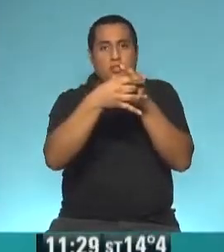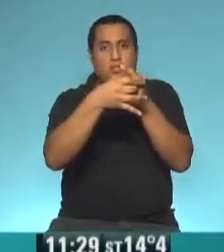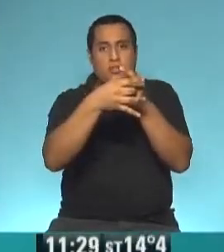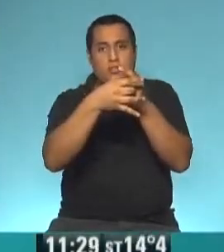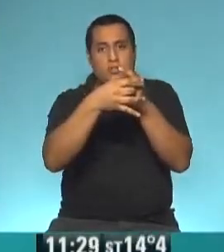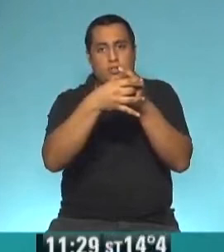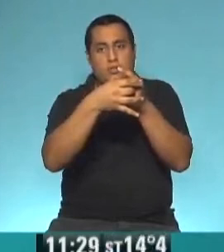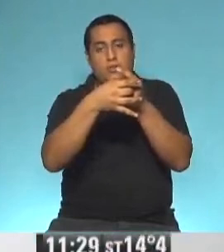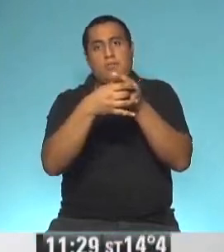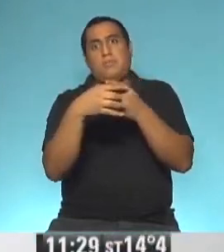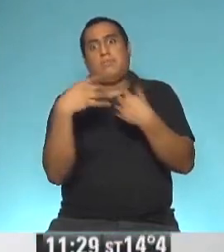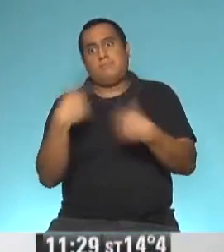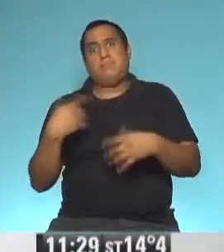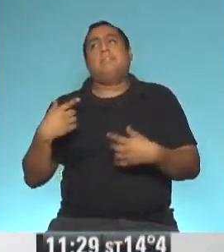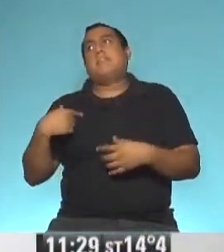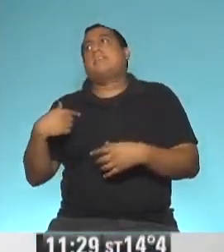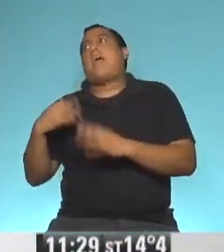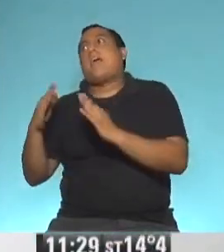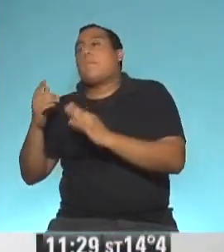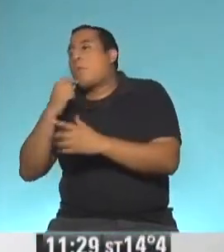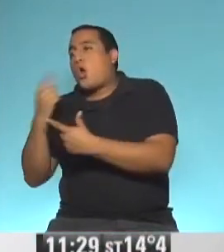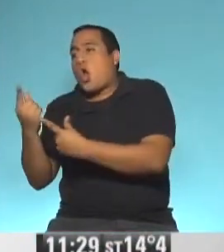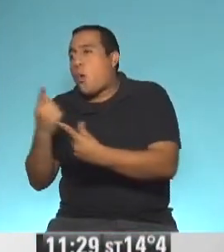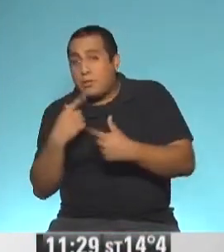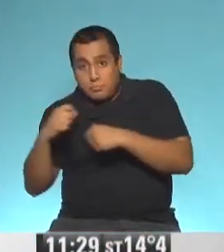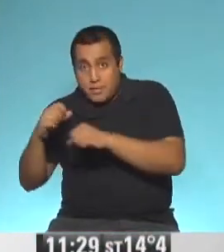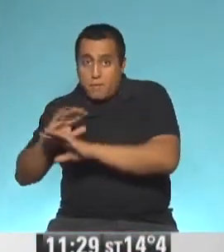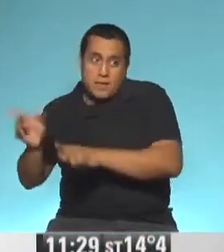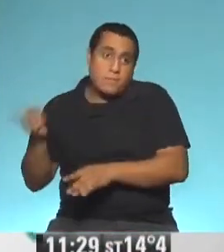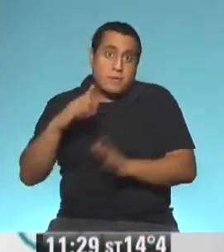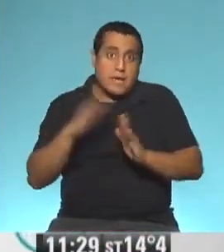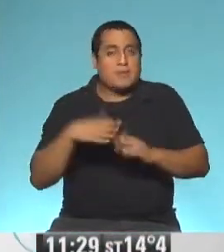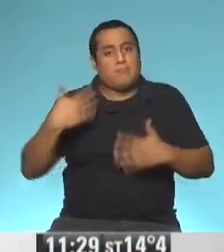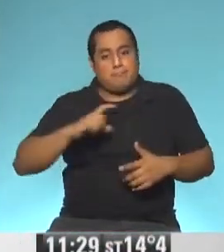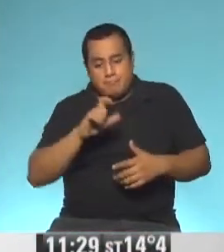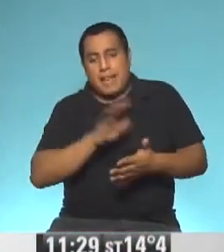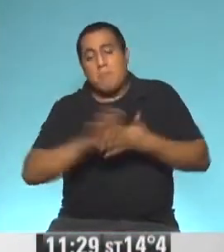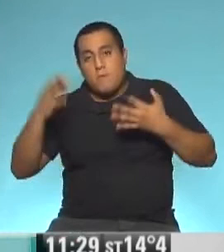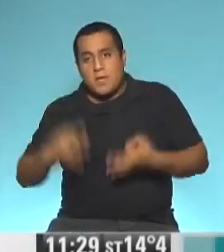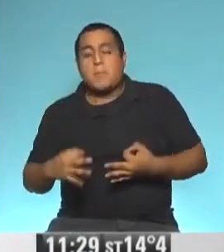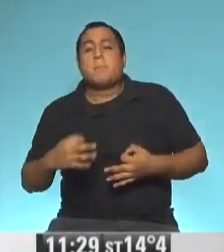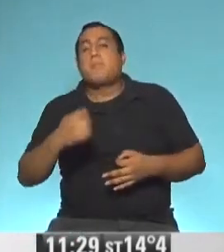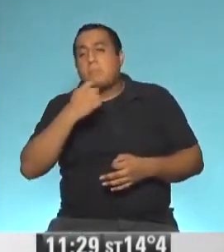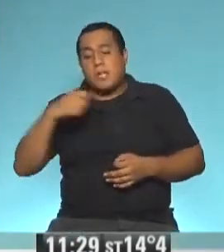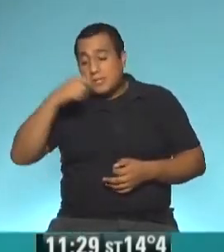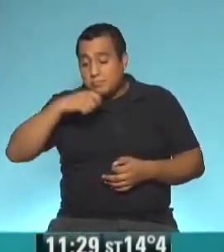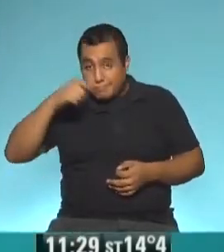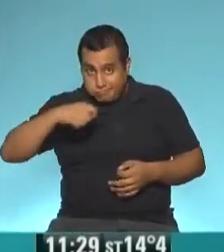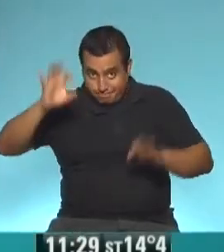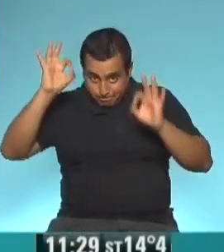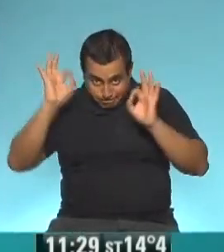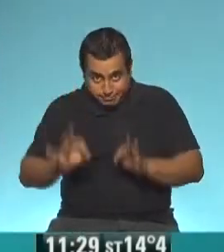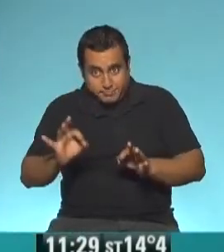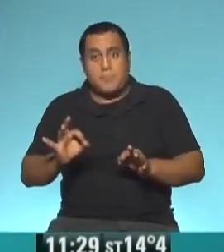Ya tenemos un montón de trabajo cuando venimos del supermercado. Sí. Entonces, ¿qué tenemos que hacer? Una vez que terminamos de lavarnos los dientes,